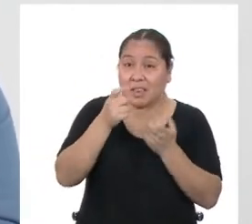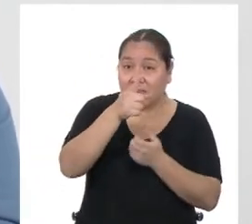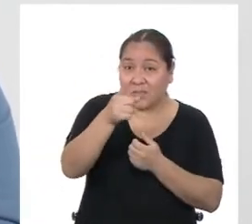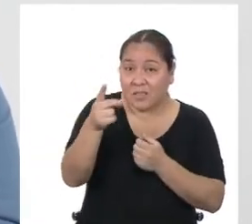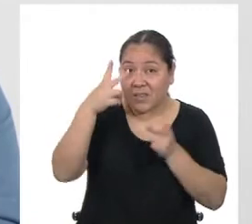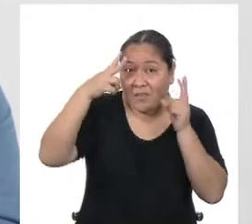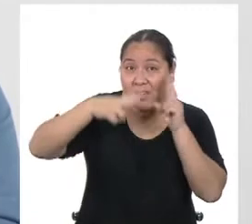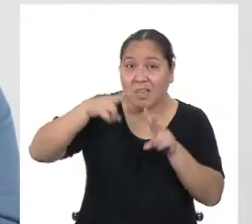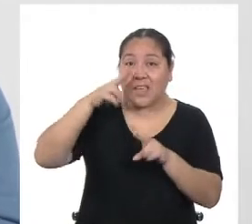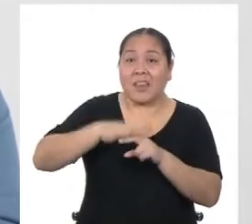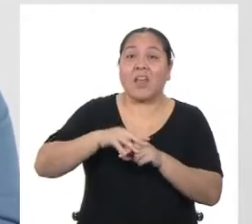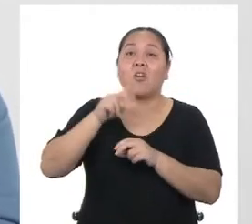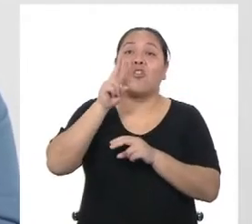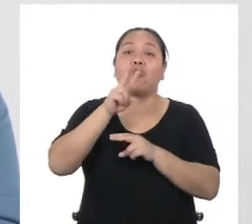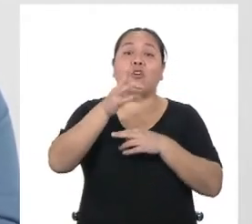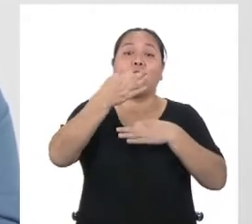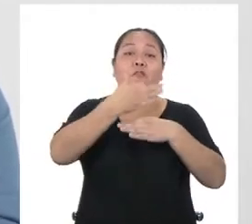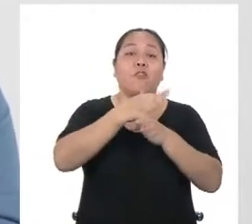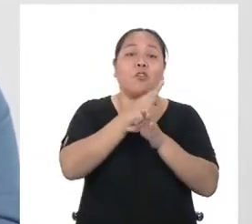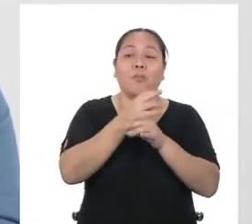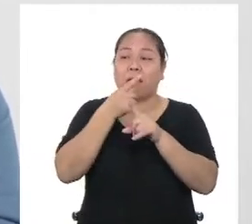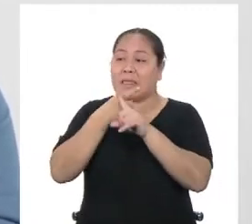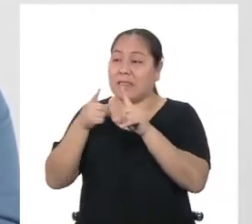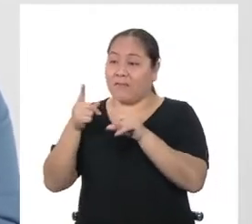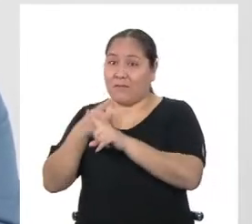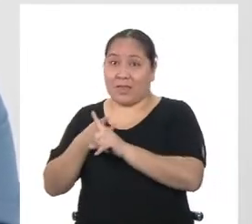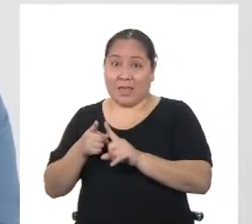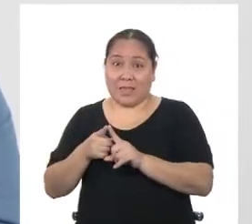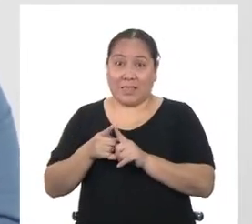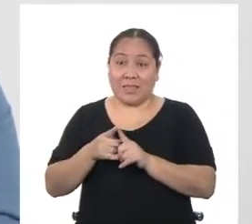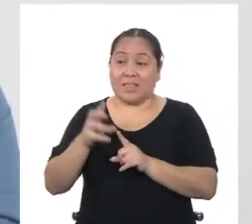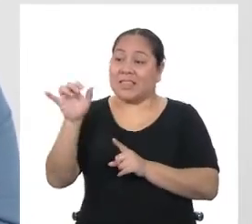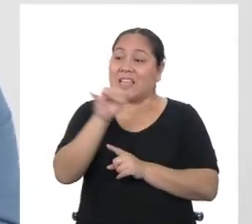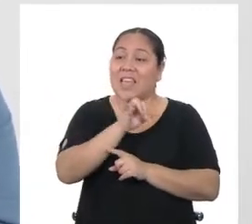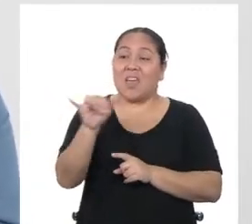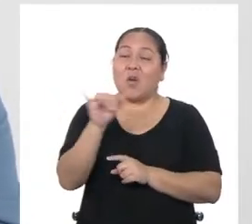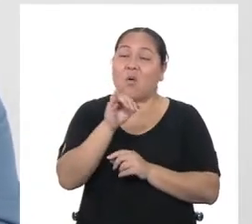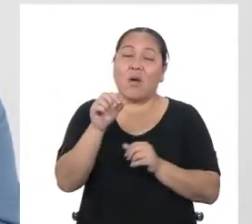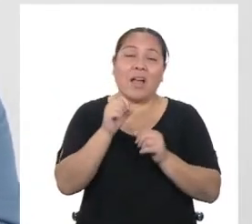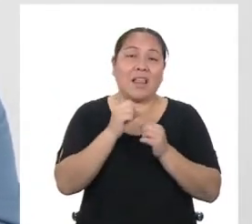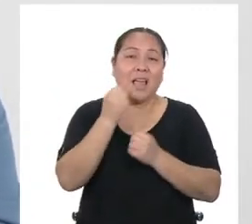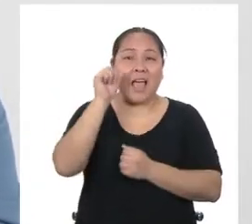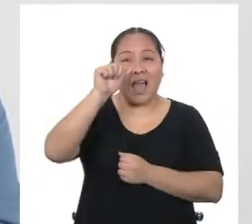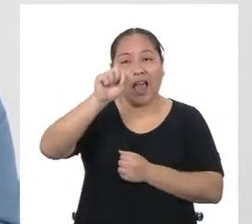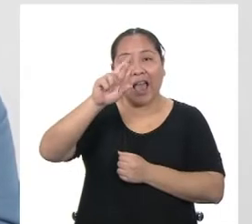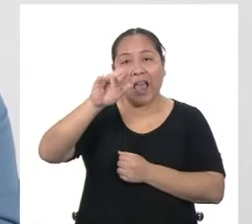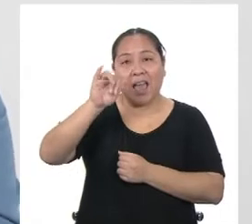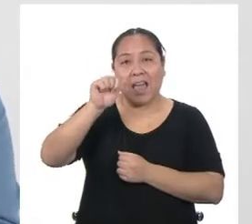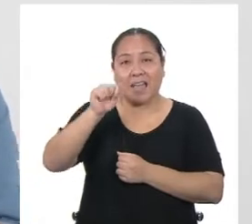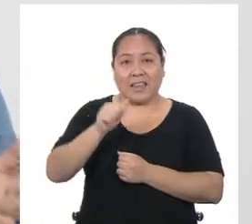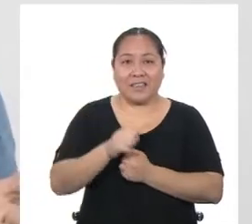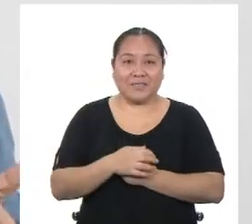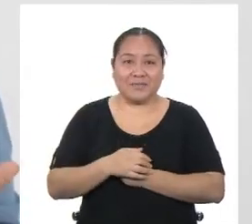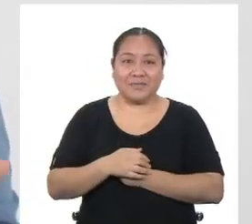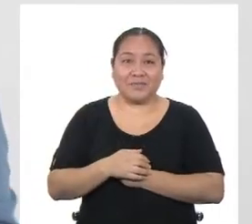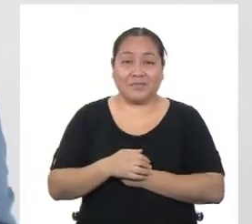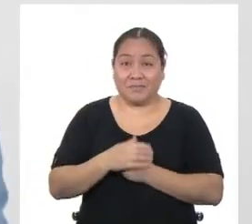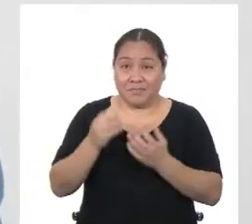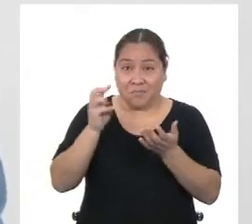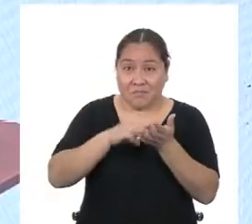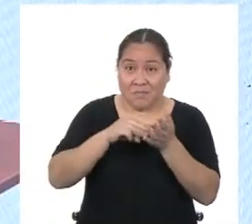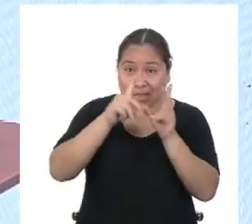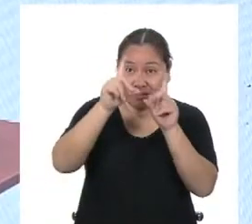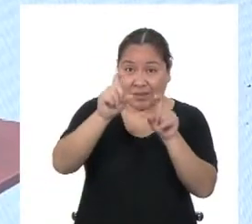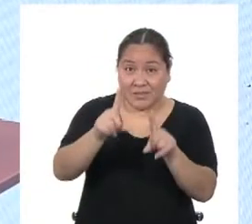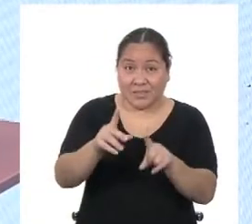descubran cómo dos formas diferentes pueden tener la misma área. ¿Tenemos más preguntas?